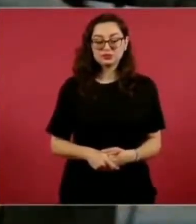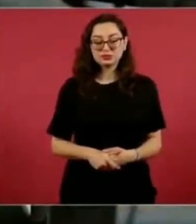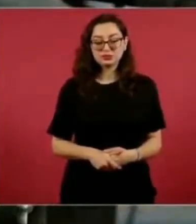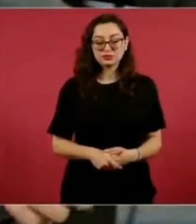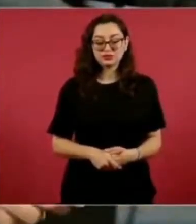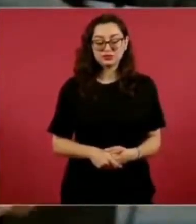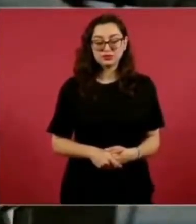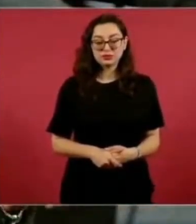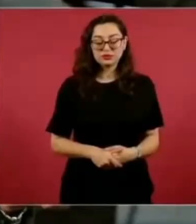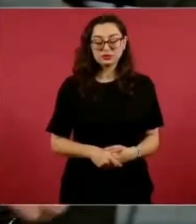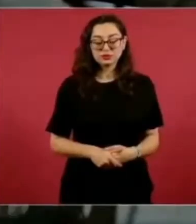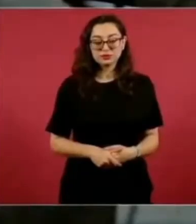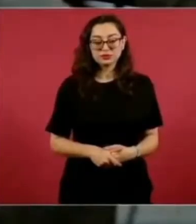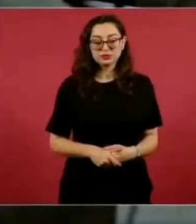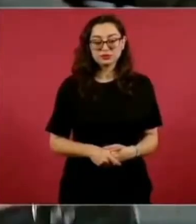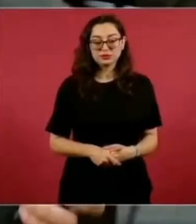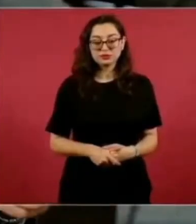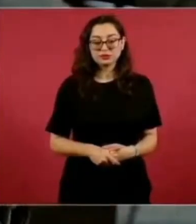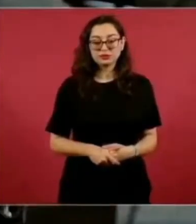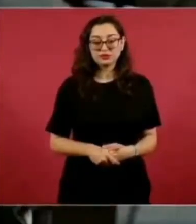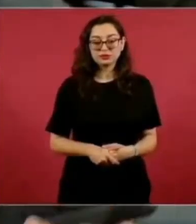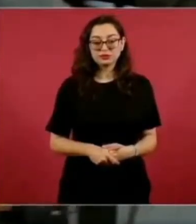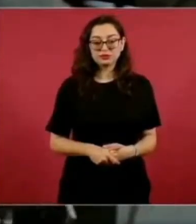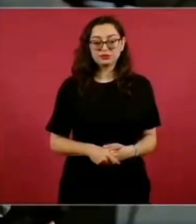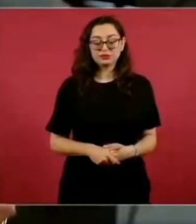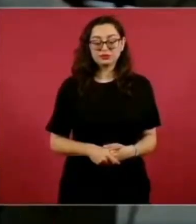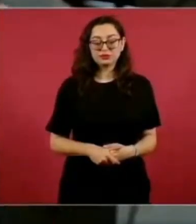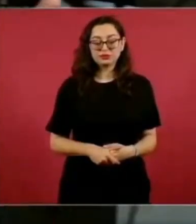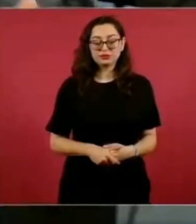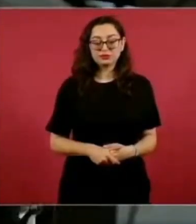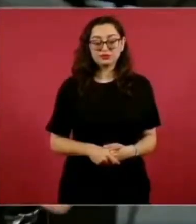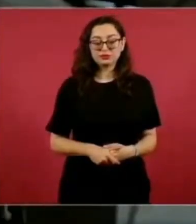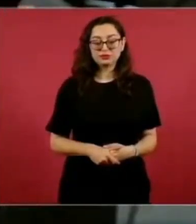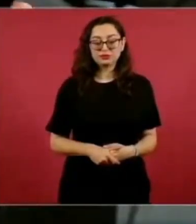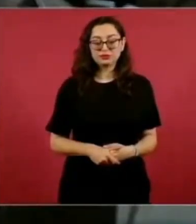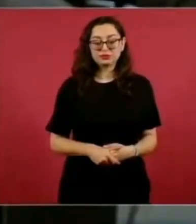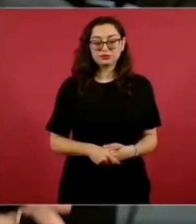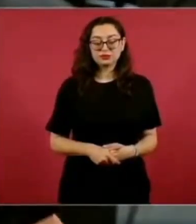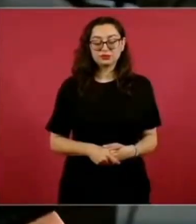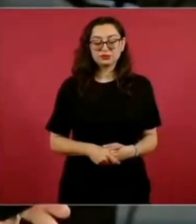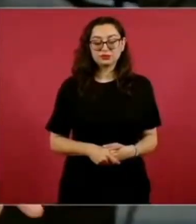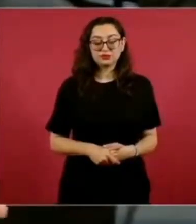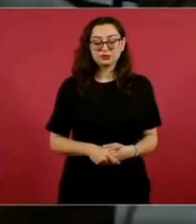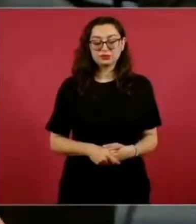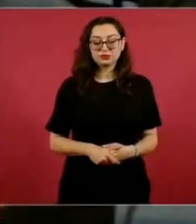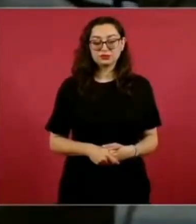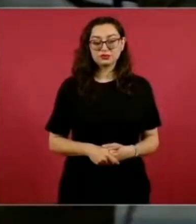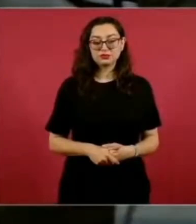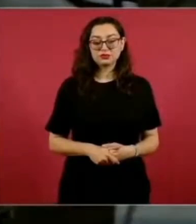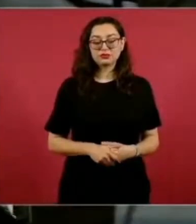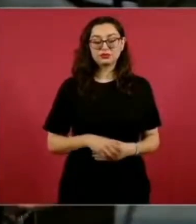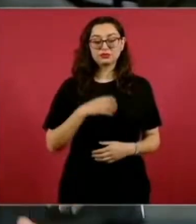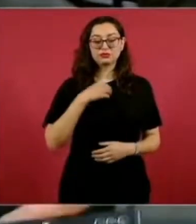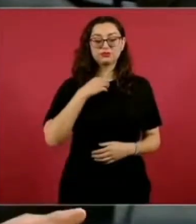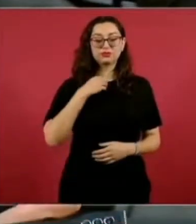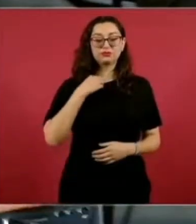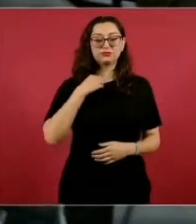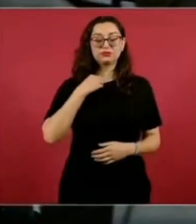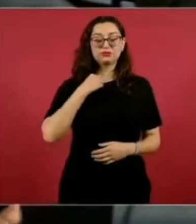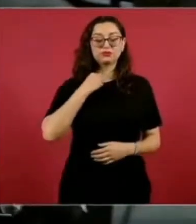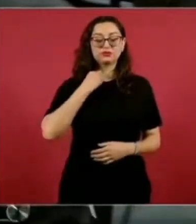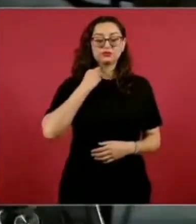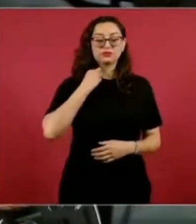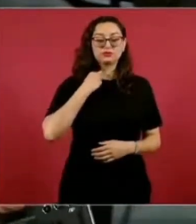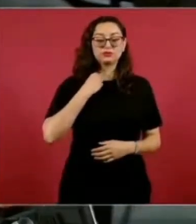esto viene, pues, de alguna manera a tener buenos resultados como la seguridad de los migrantes que trabajan en Estados Unidos y ese tipo de acciones que